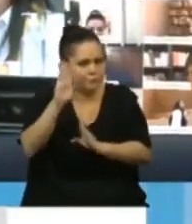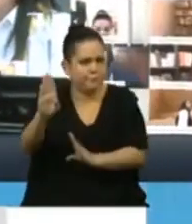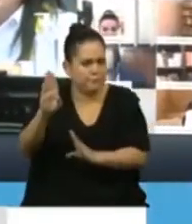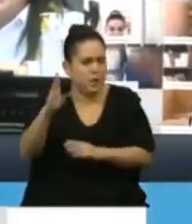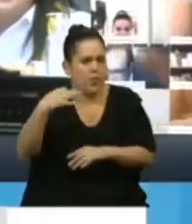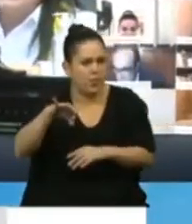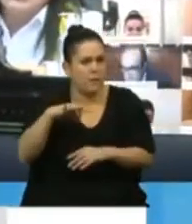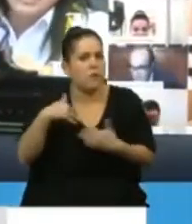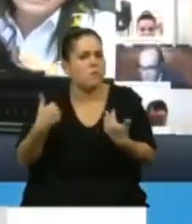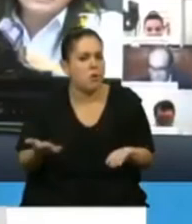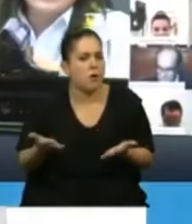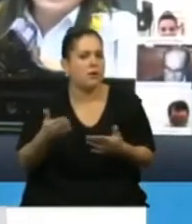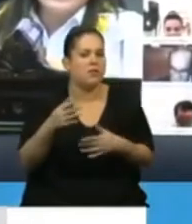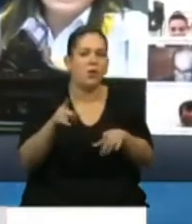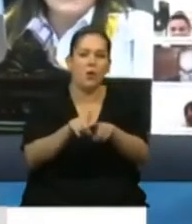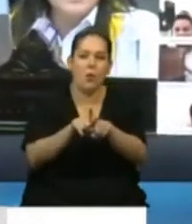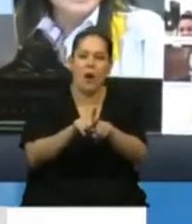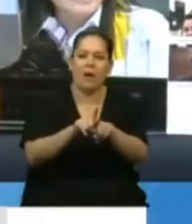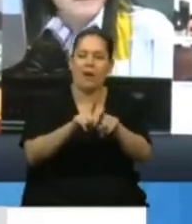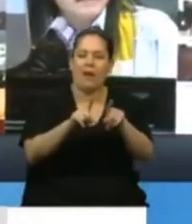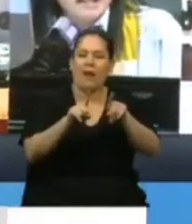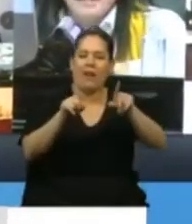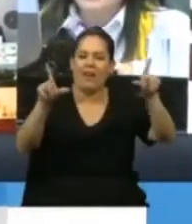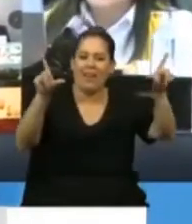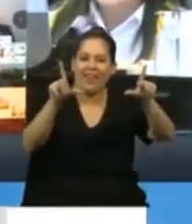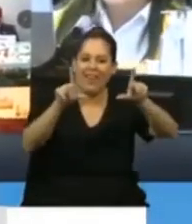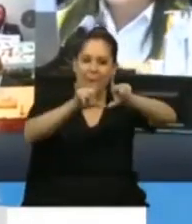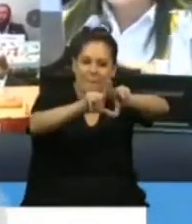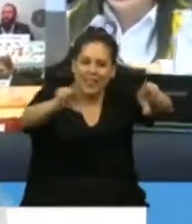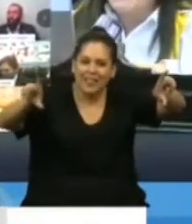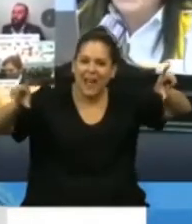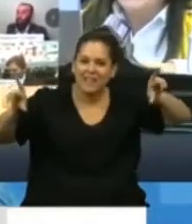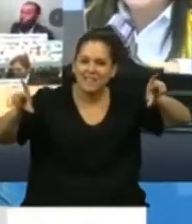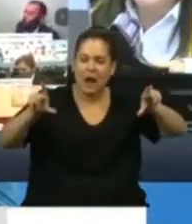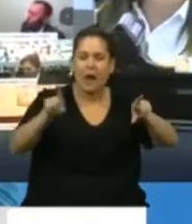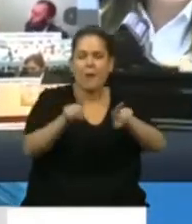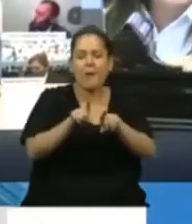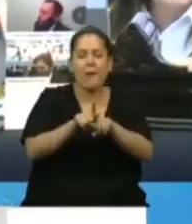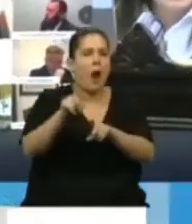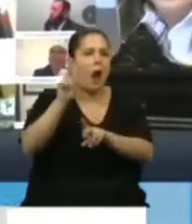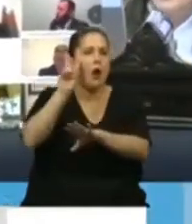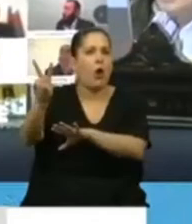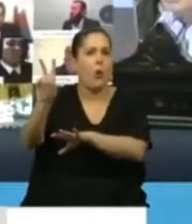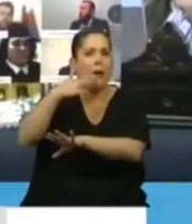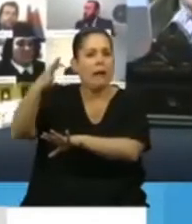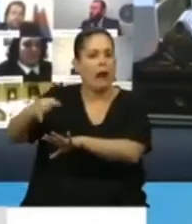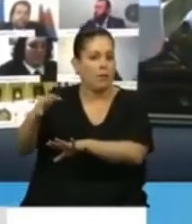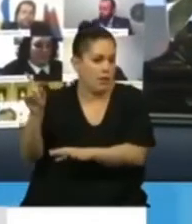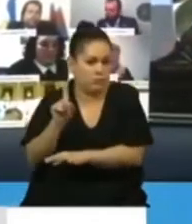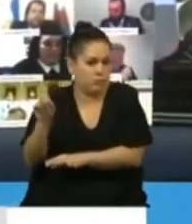el desafío es que estas pantallas no nos tapen la realidad, porque la modernización no es un proceso que